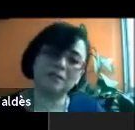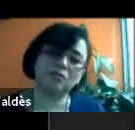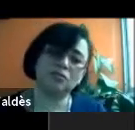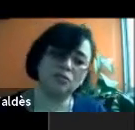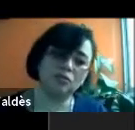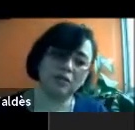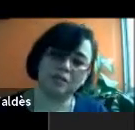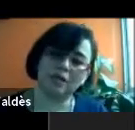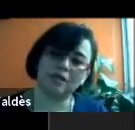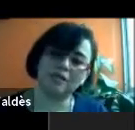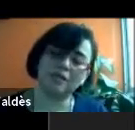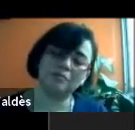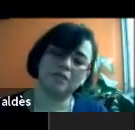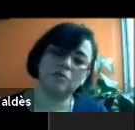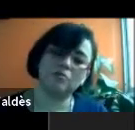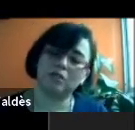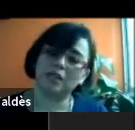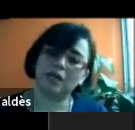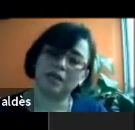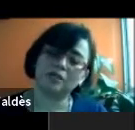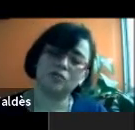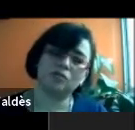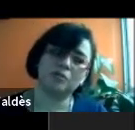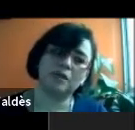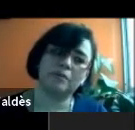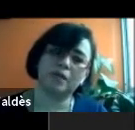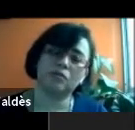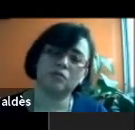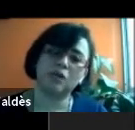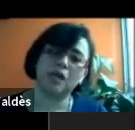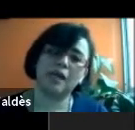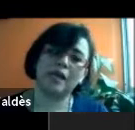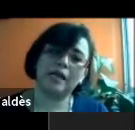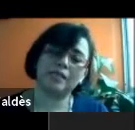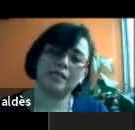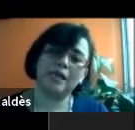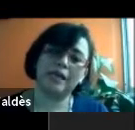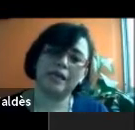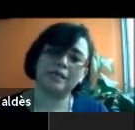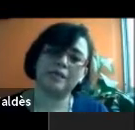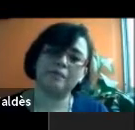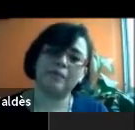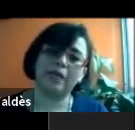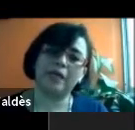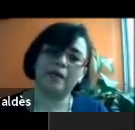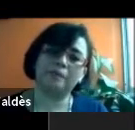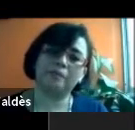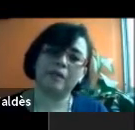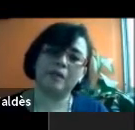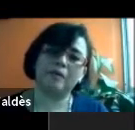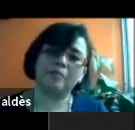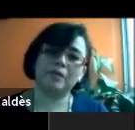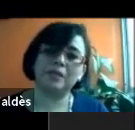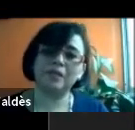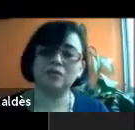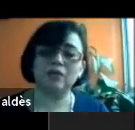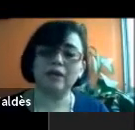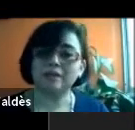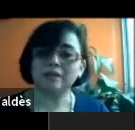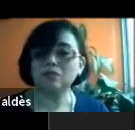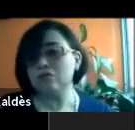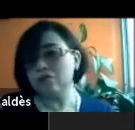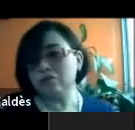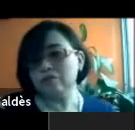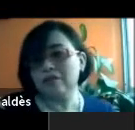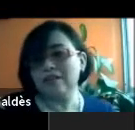esta, esta soy yo, esta, esta es mi comunidad, estos son mis amigos, este es, pues, esto